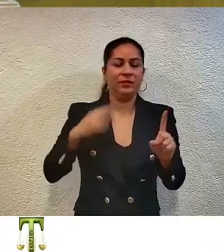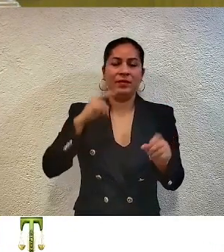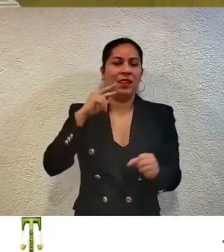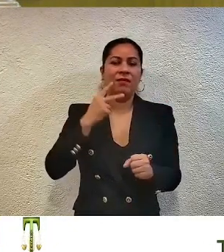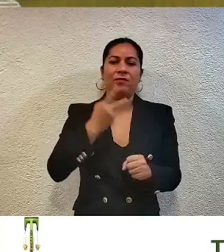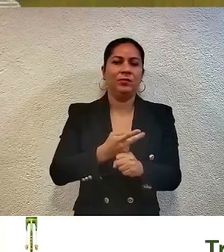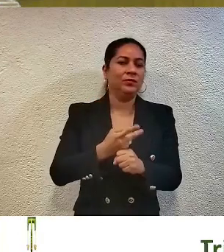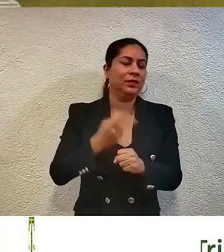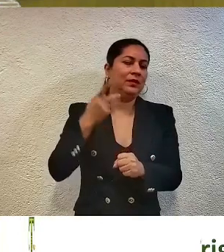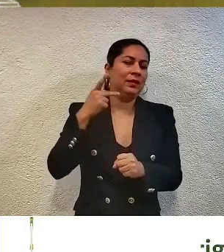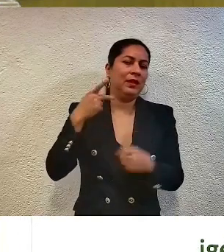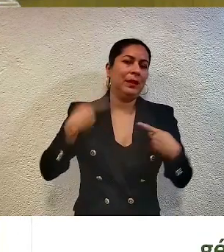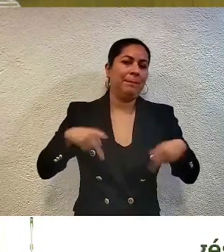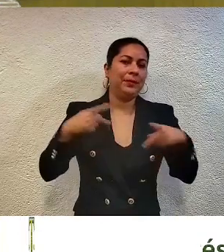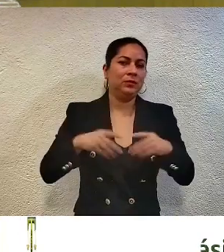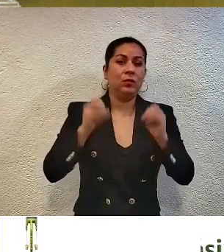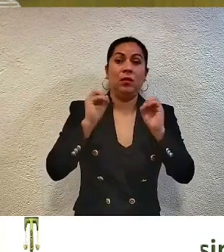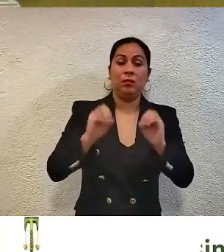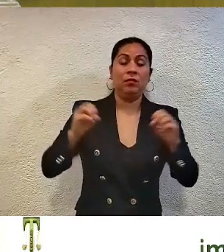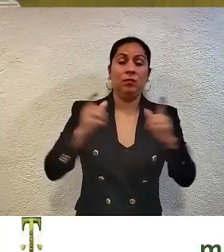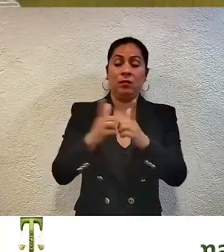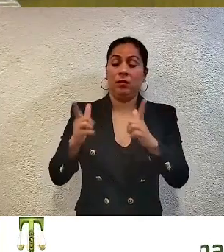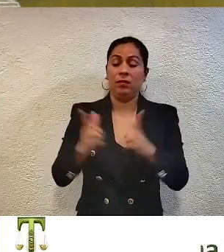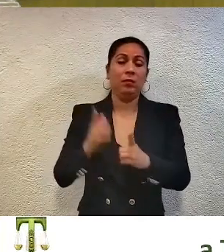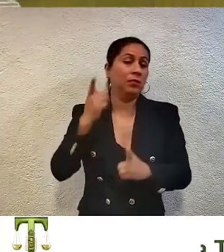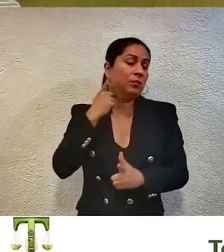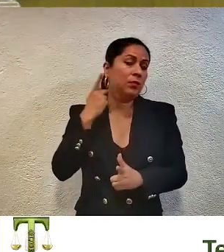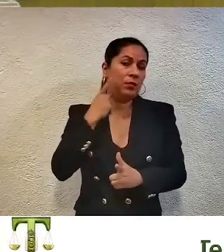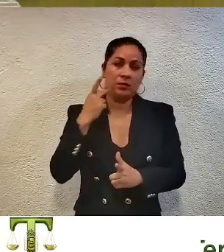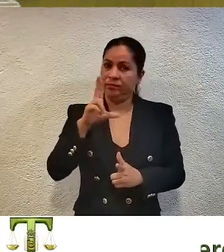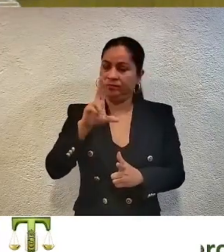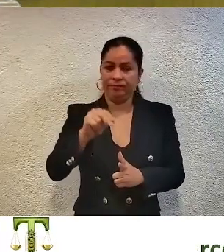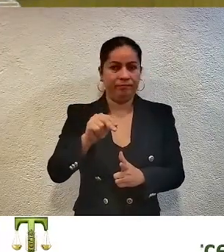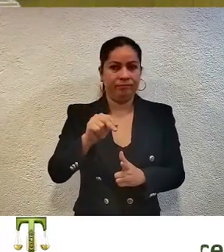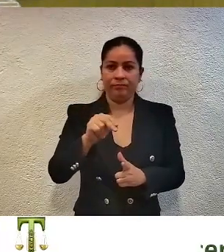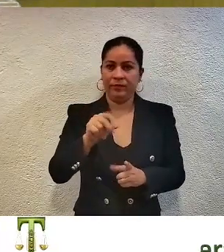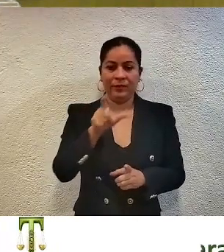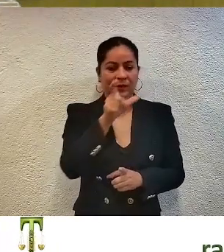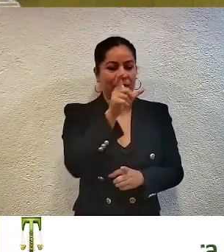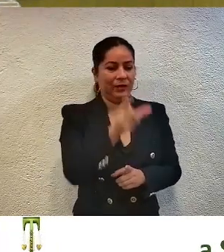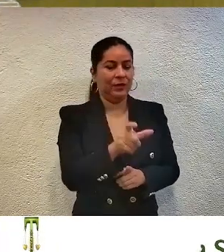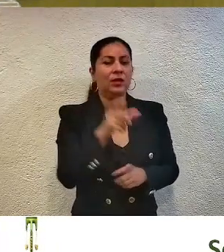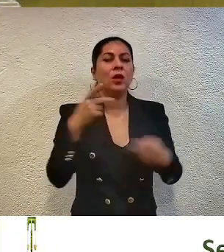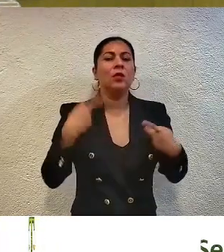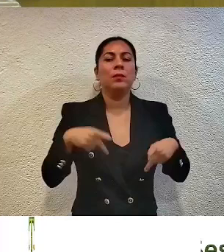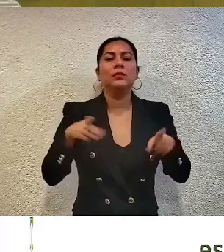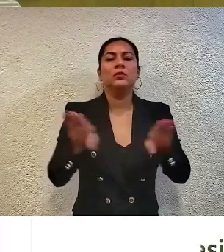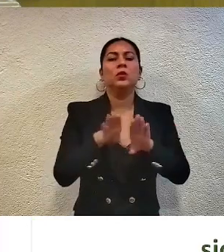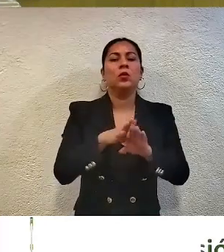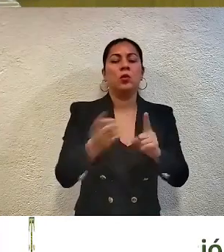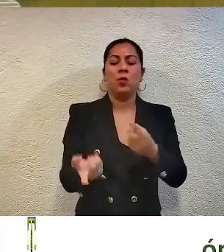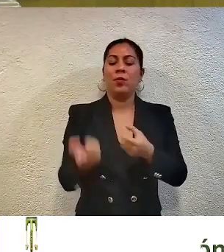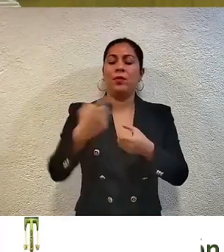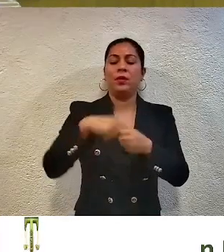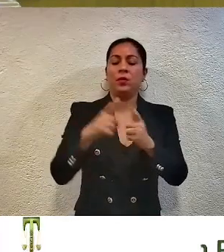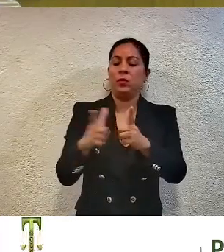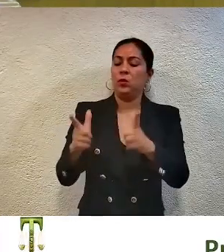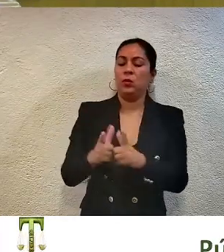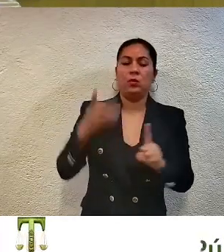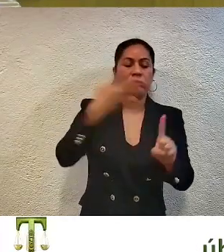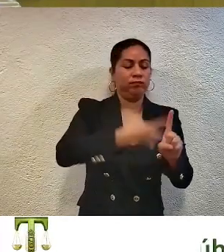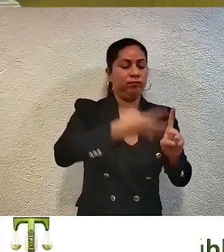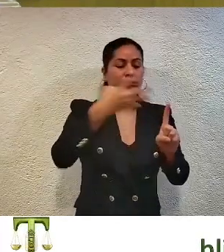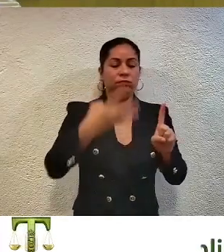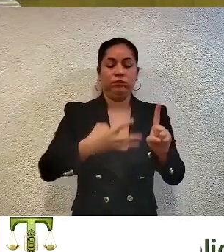la persona postulada o del partido político. La autoidentificación de una persona como parte de la diversidad sexual y de género debe